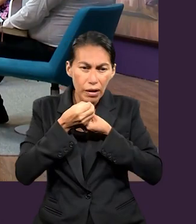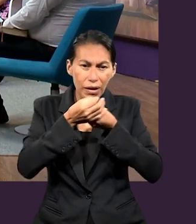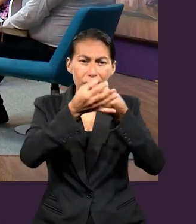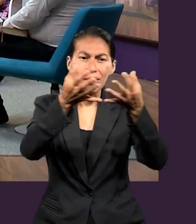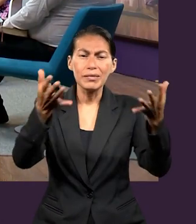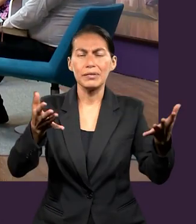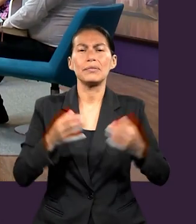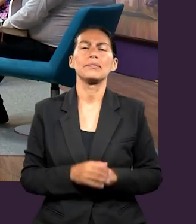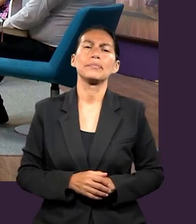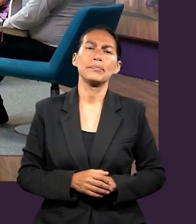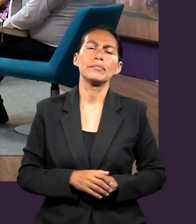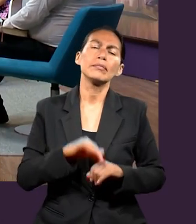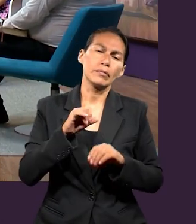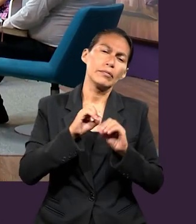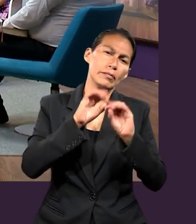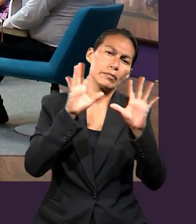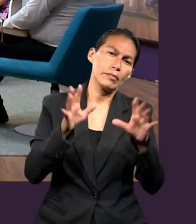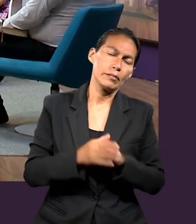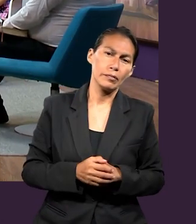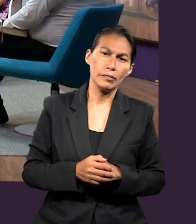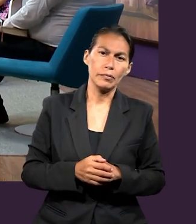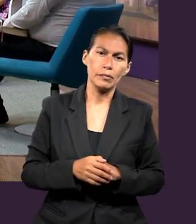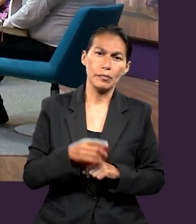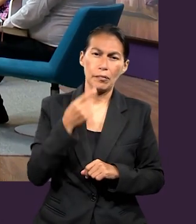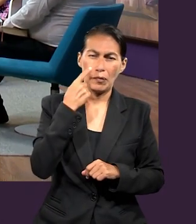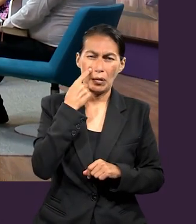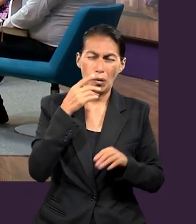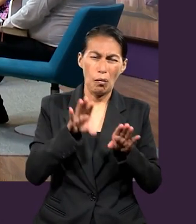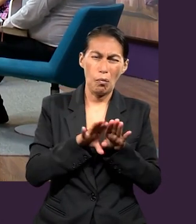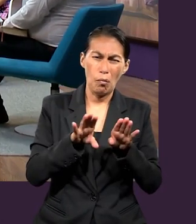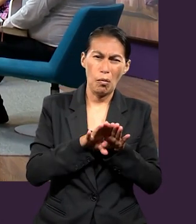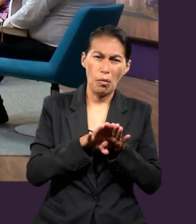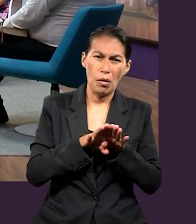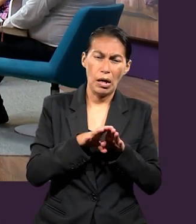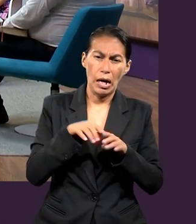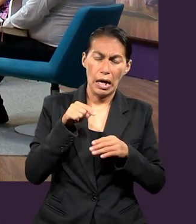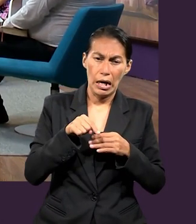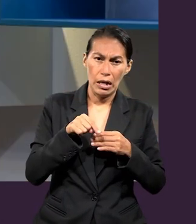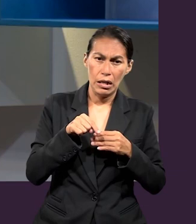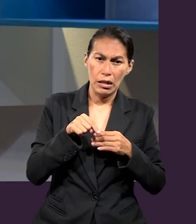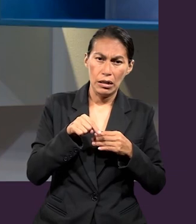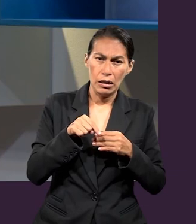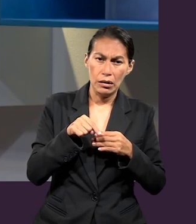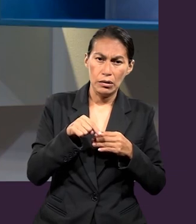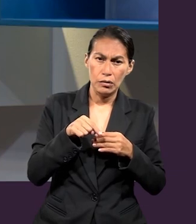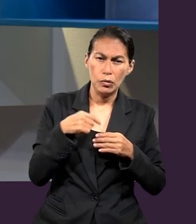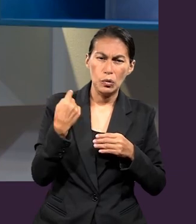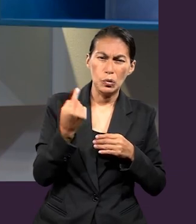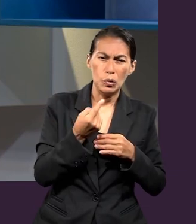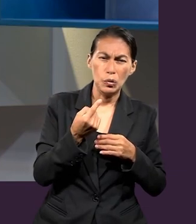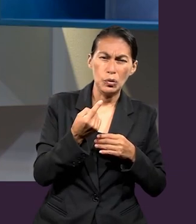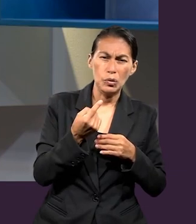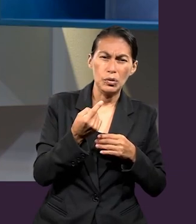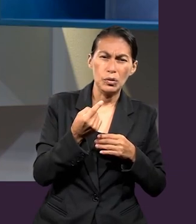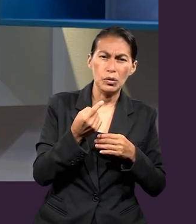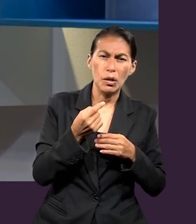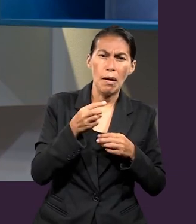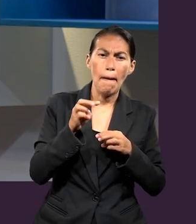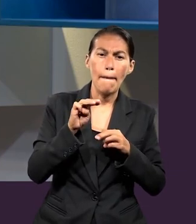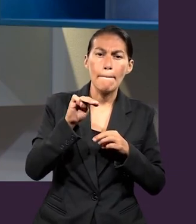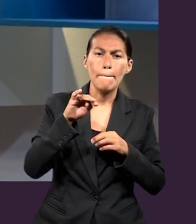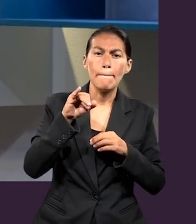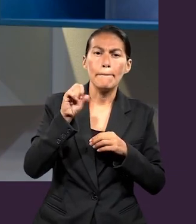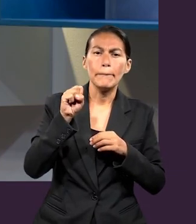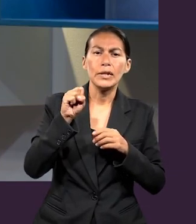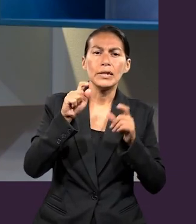mencionado muy importante. aquí empieza una, de ahí surge un punto que lo menciona como un tema. ¿Qué entienden ustedes cuando Pablo dice